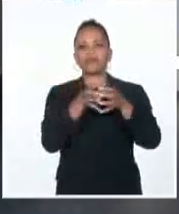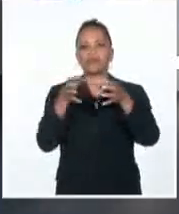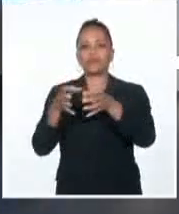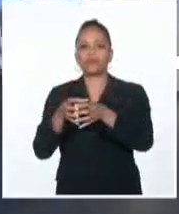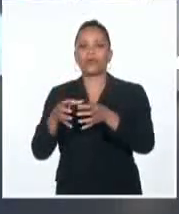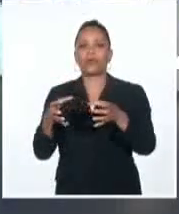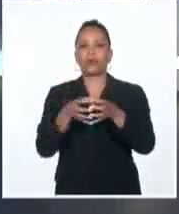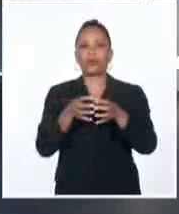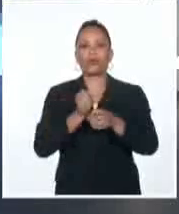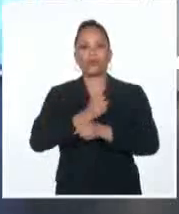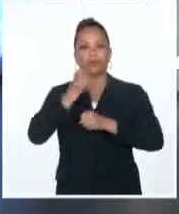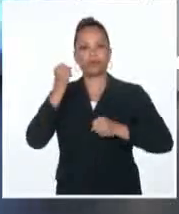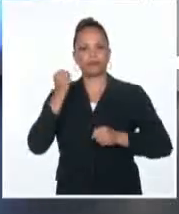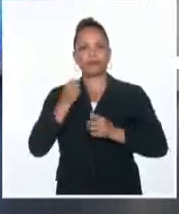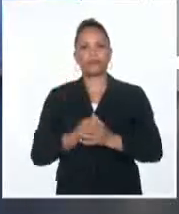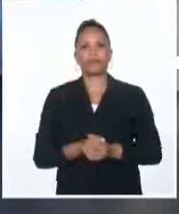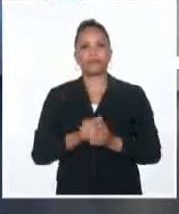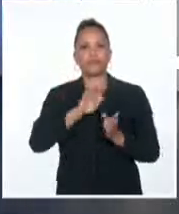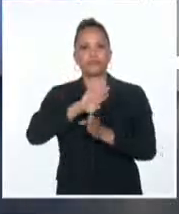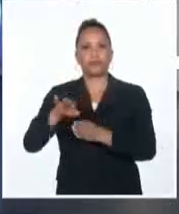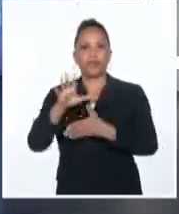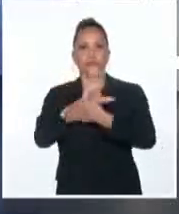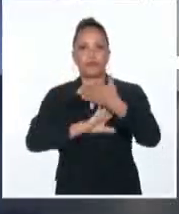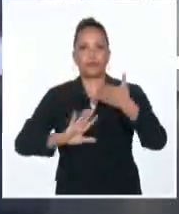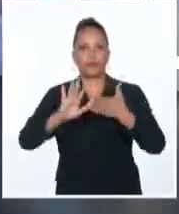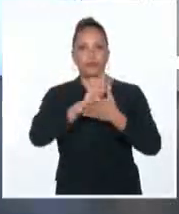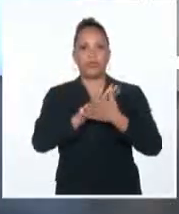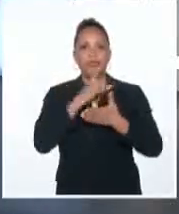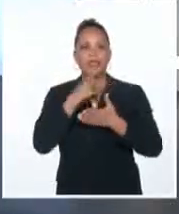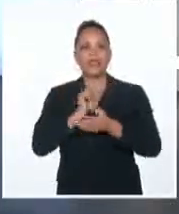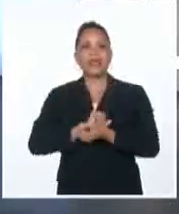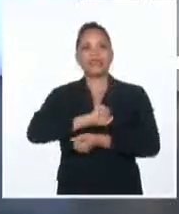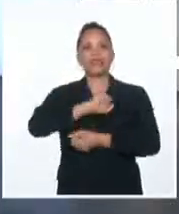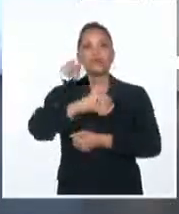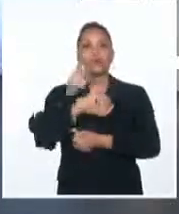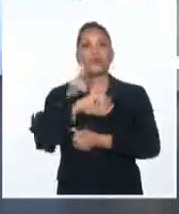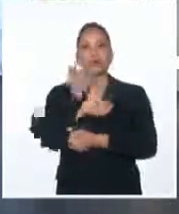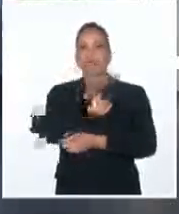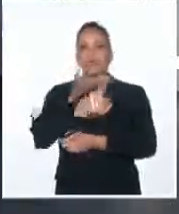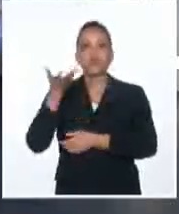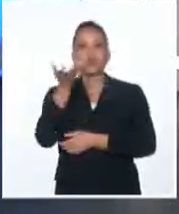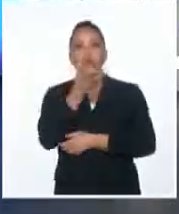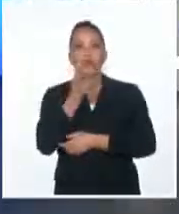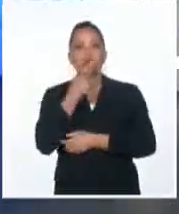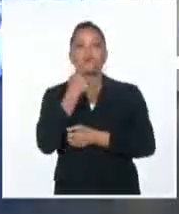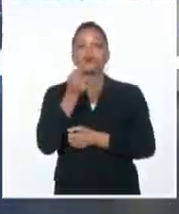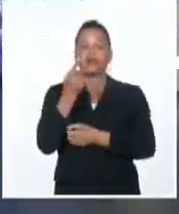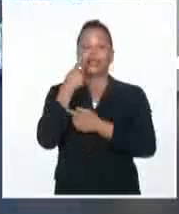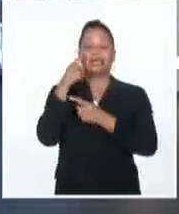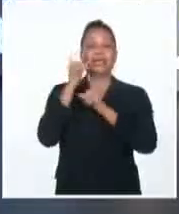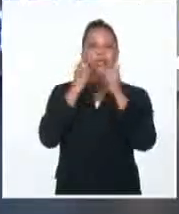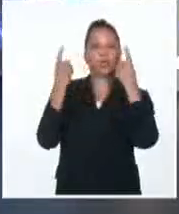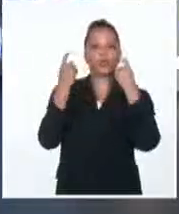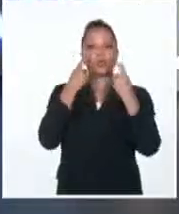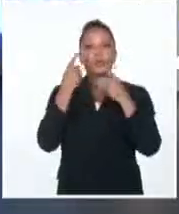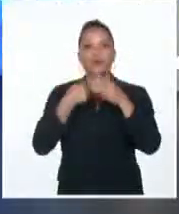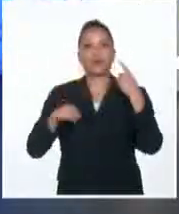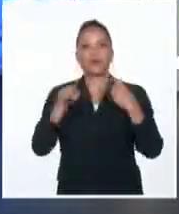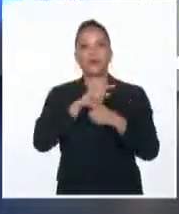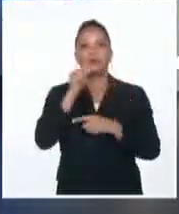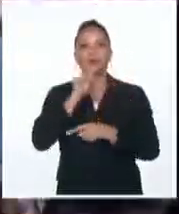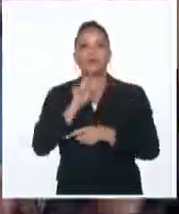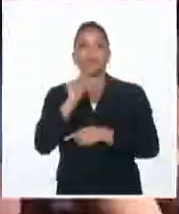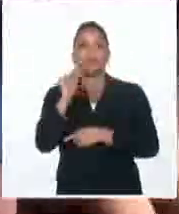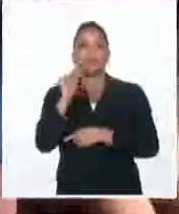Regresamos a América. La policía ecuatoriana lanzó gases lacrimógenos contra la candidata presidencial Luisa González y su compañero de fórmula, Andrés